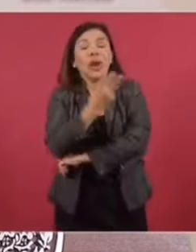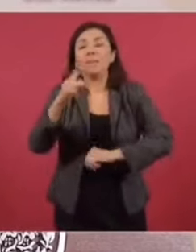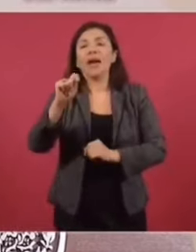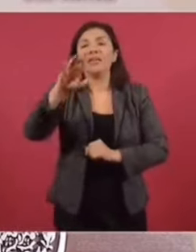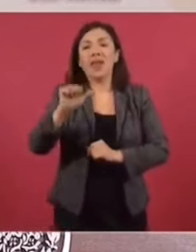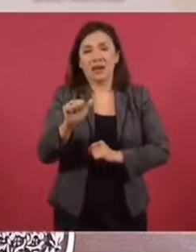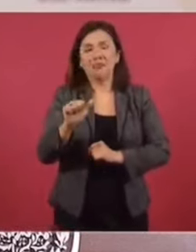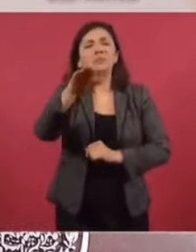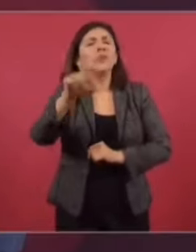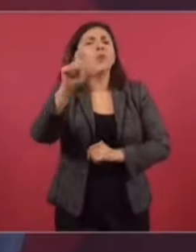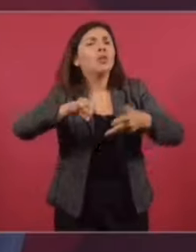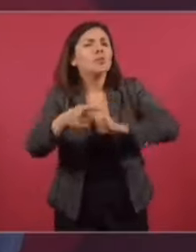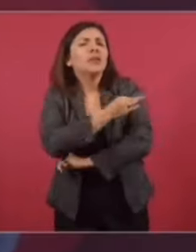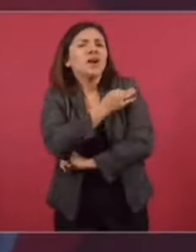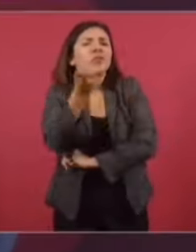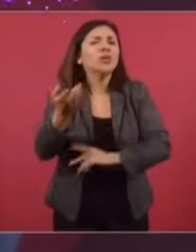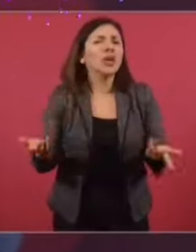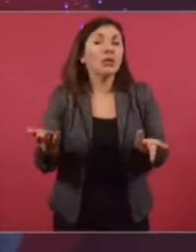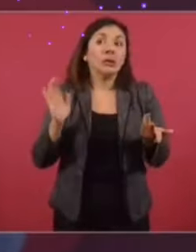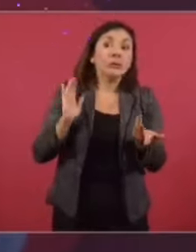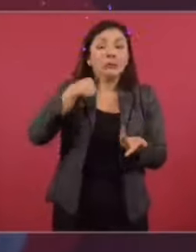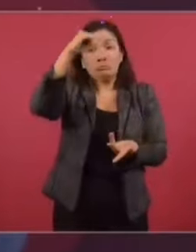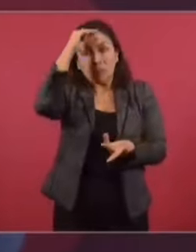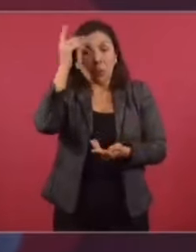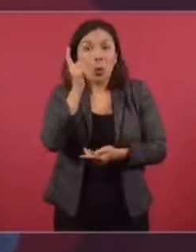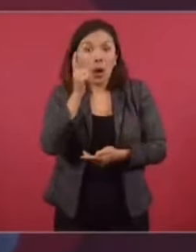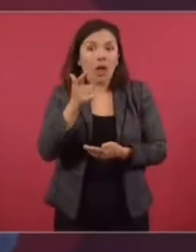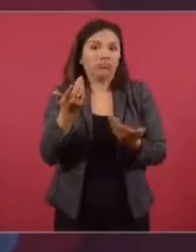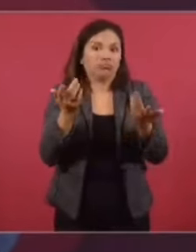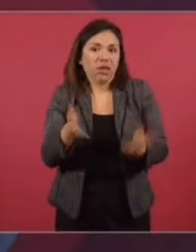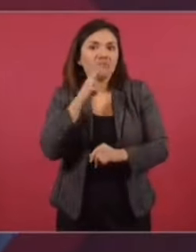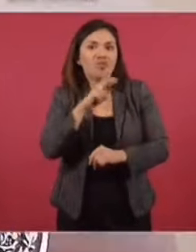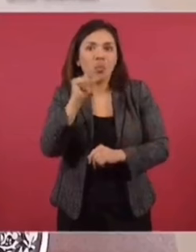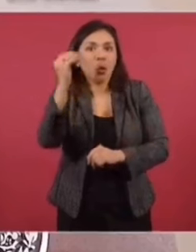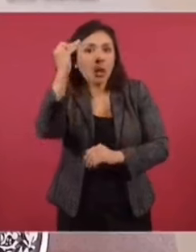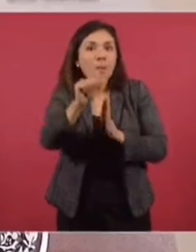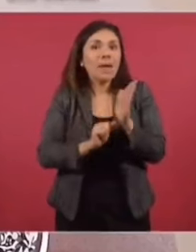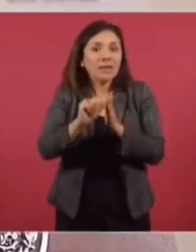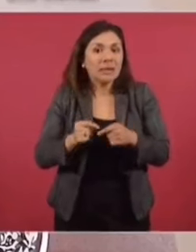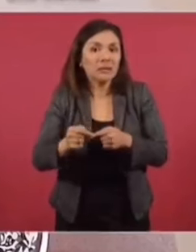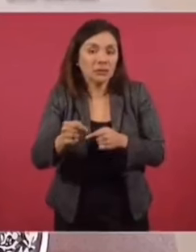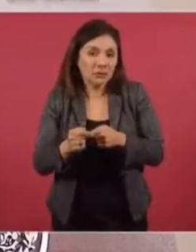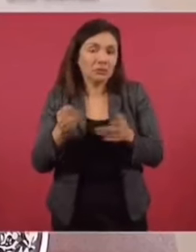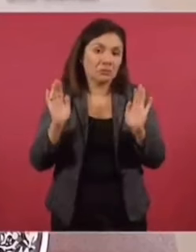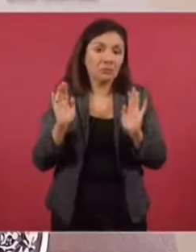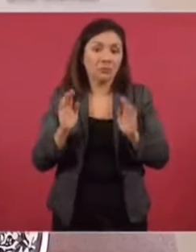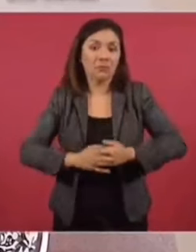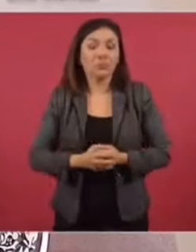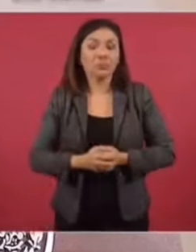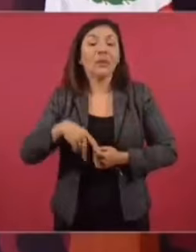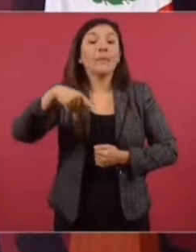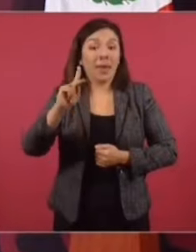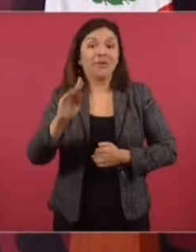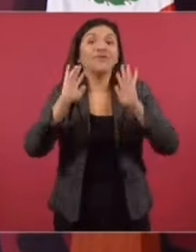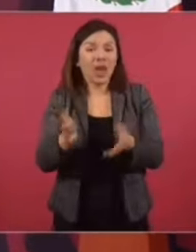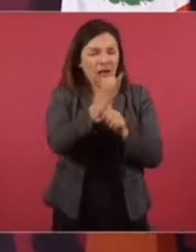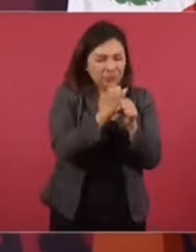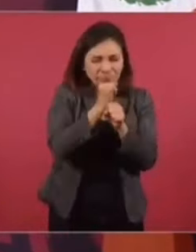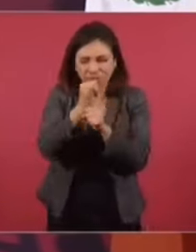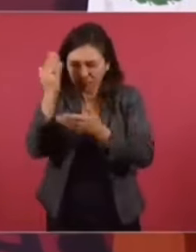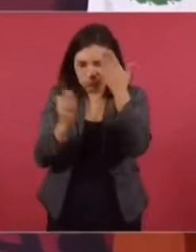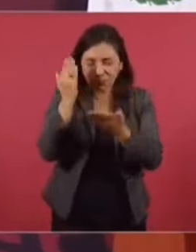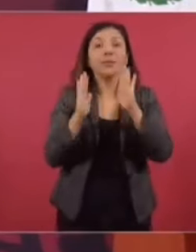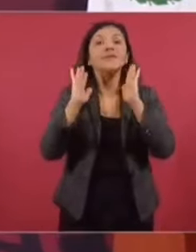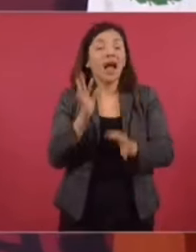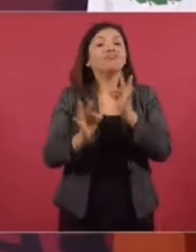¿Cuándo va a comenzar a aplicar? Pues yo espero que en unos meses más, pero ya se terminó la investigación